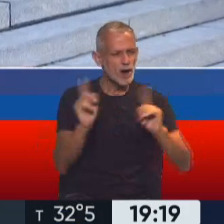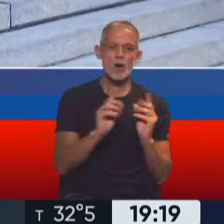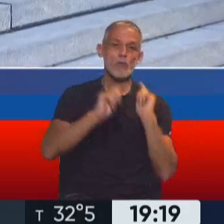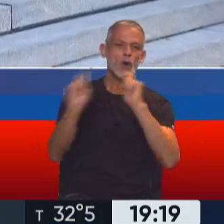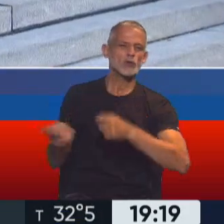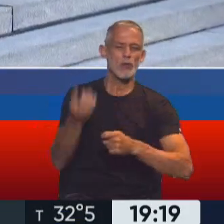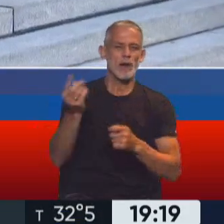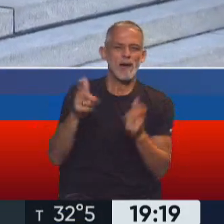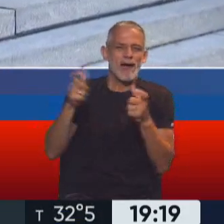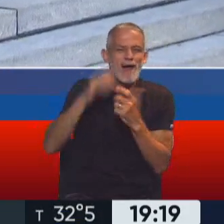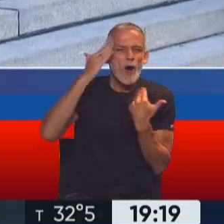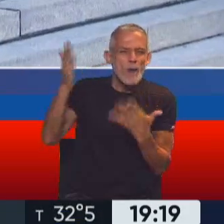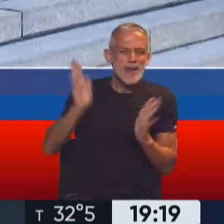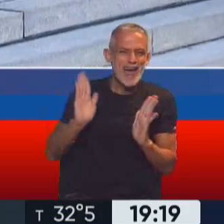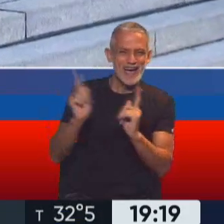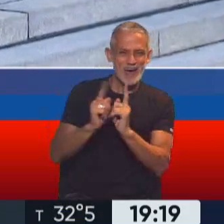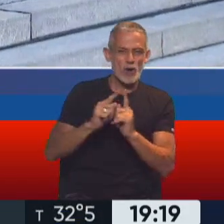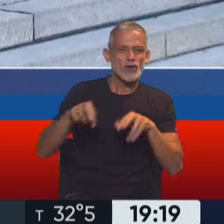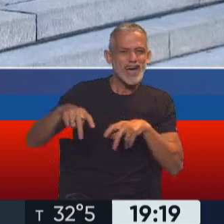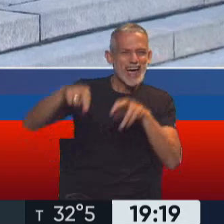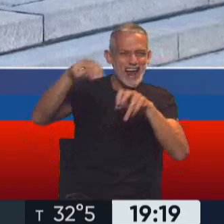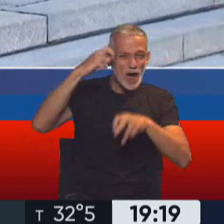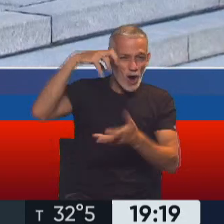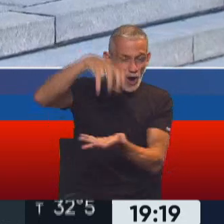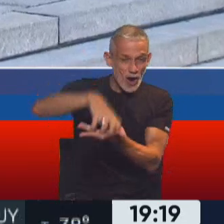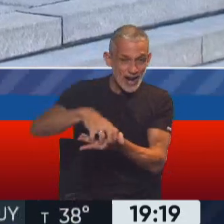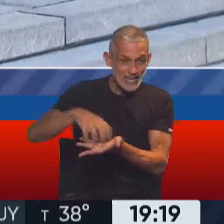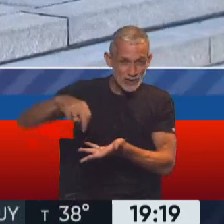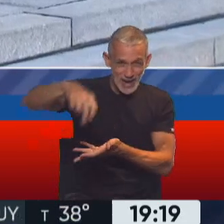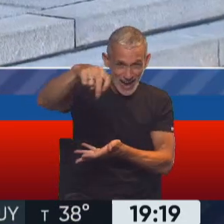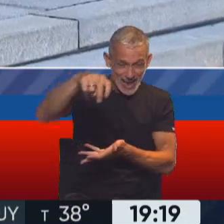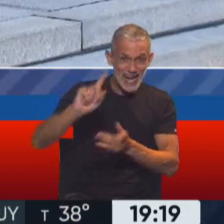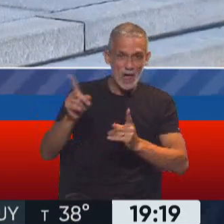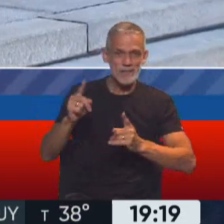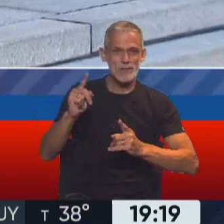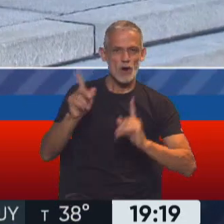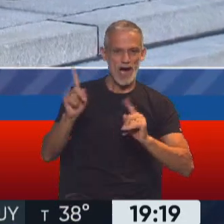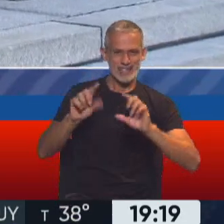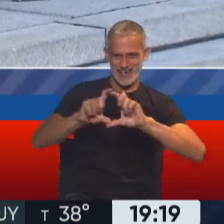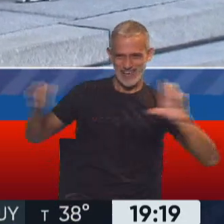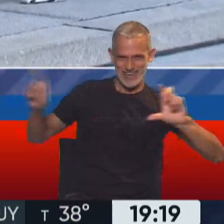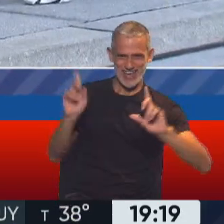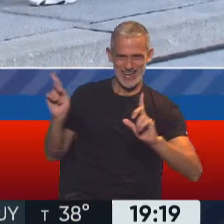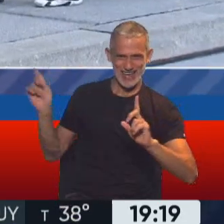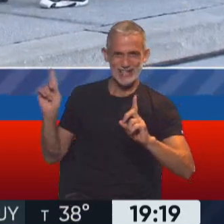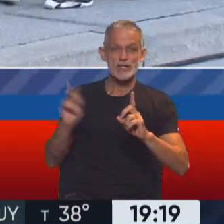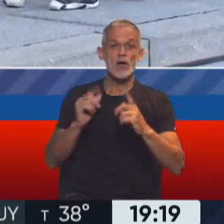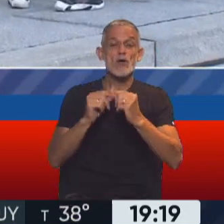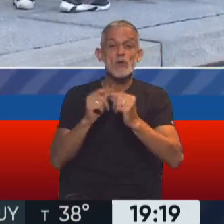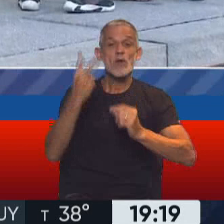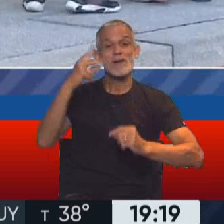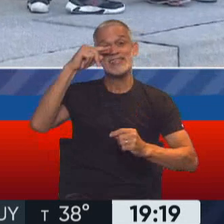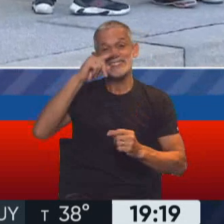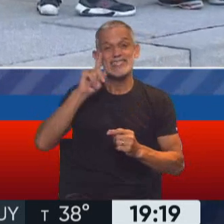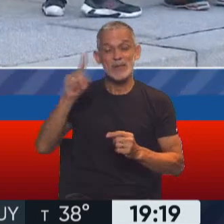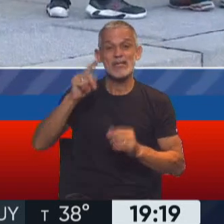pequeño homenaje en las escalinatas del Frente del Congreso, con este corpóreo que tiene el número de 27